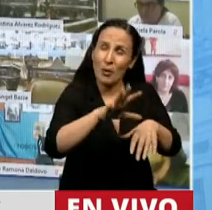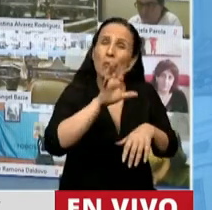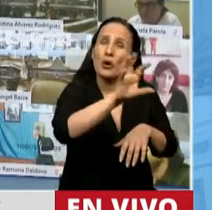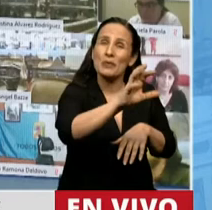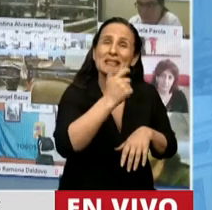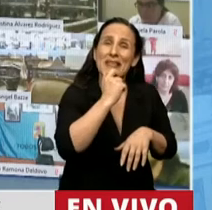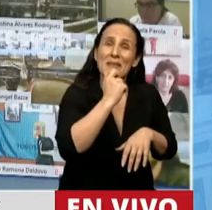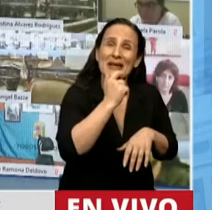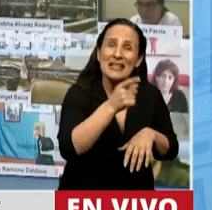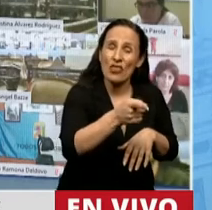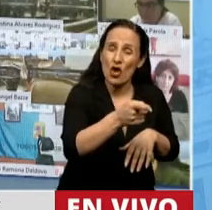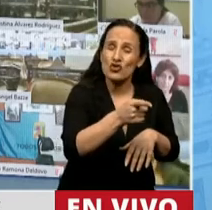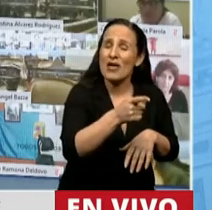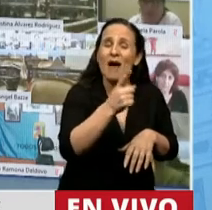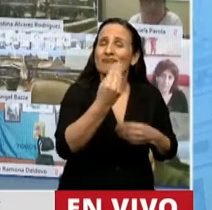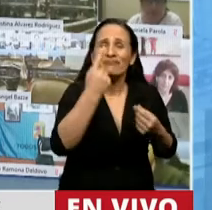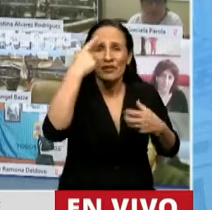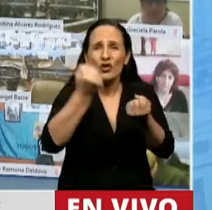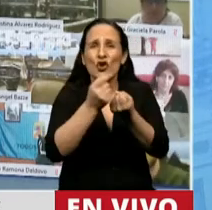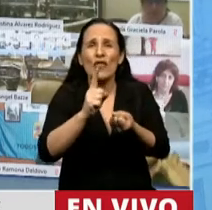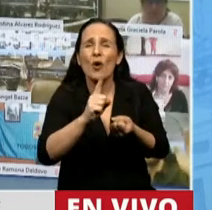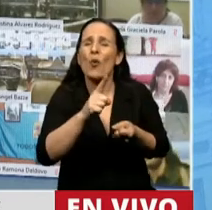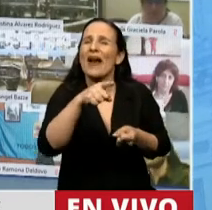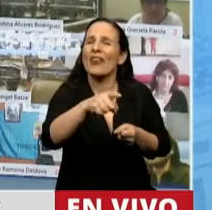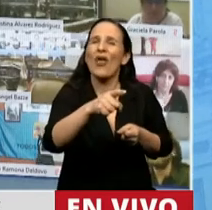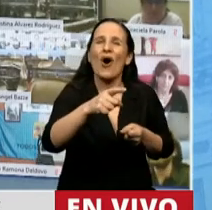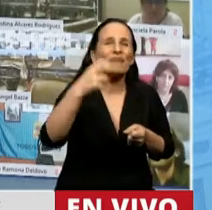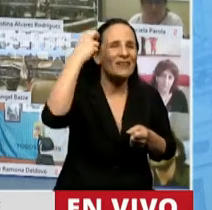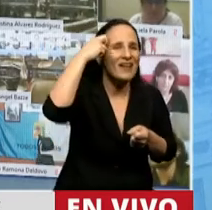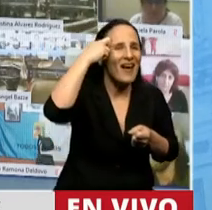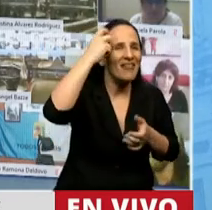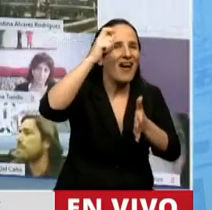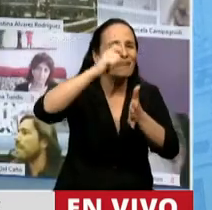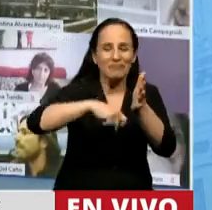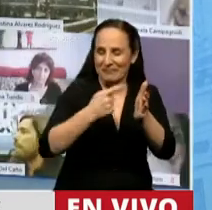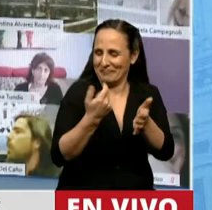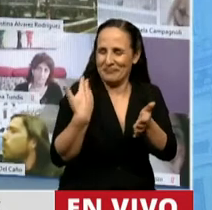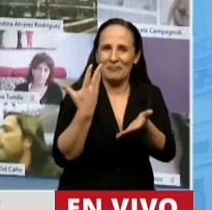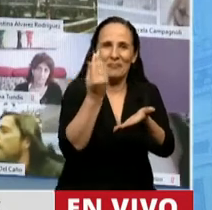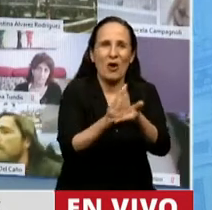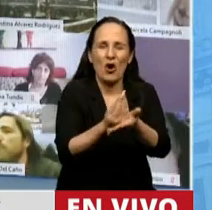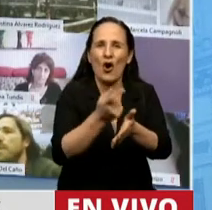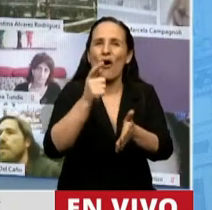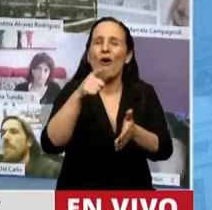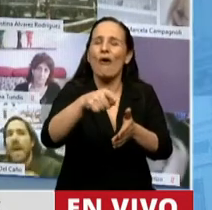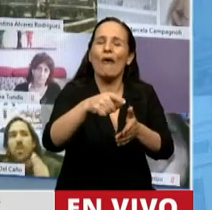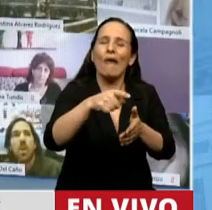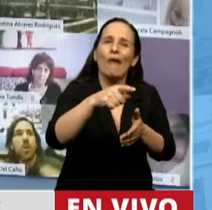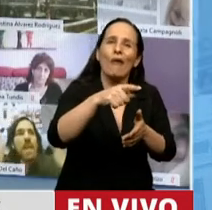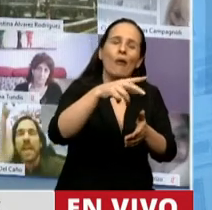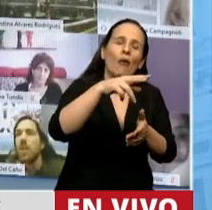Mendoza contra el pacto del gobierno de la UCR de Suárez, que a pocos días de asumir, pactó con el PJ